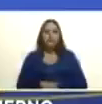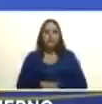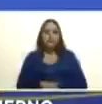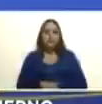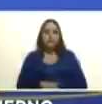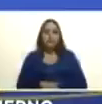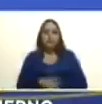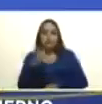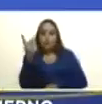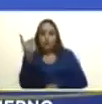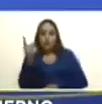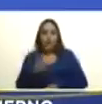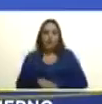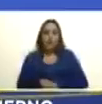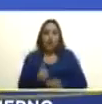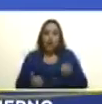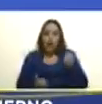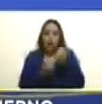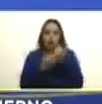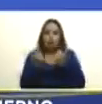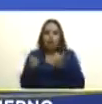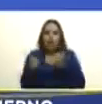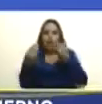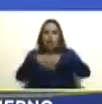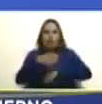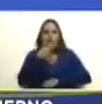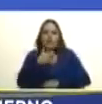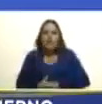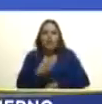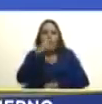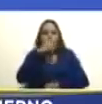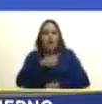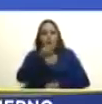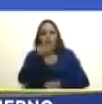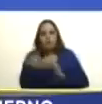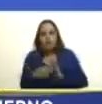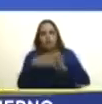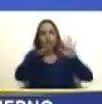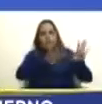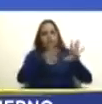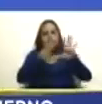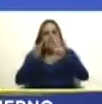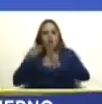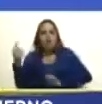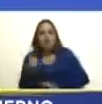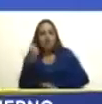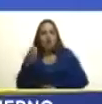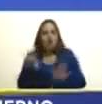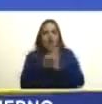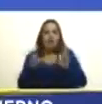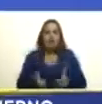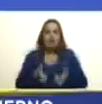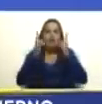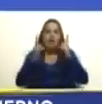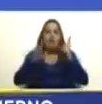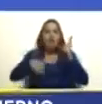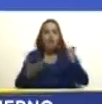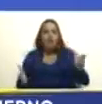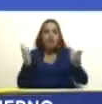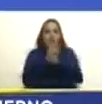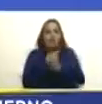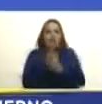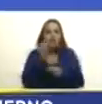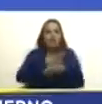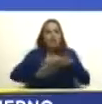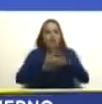apoya usted segunda pregunta el acuerdo de Ginebra en 1966 como el único instrumento jurídico válido para alcanzar una solución